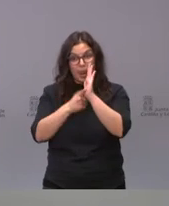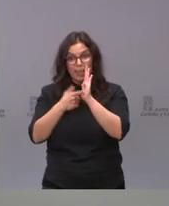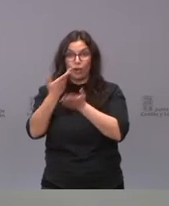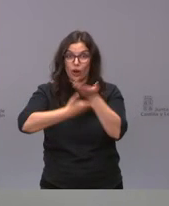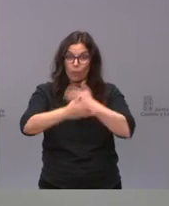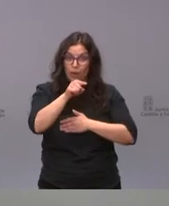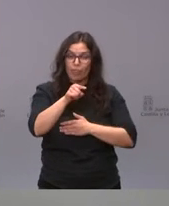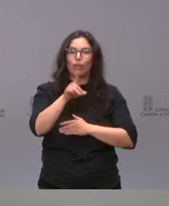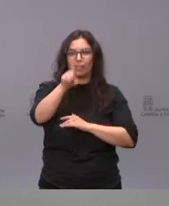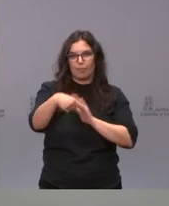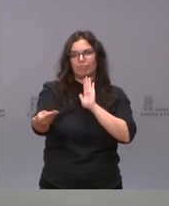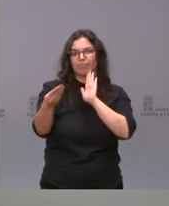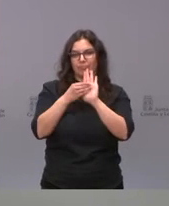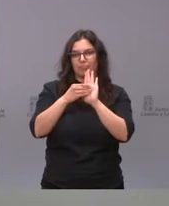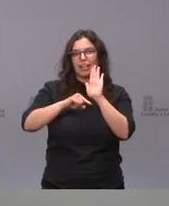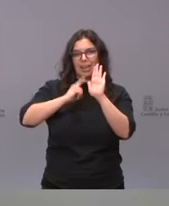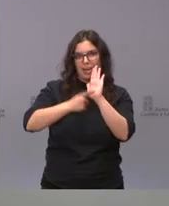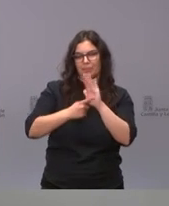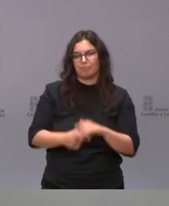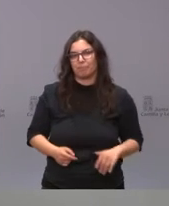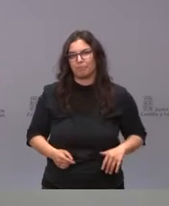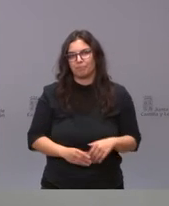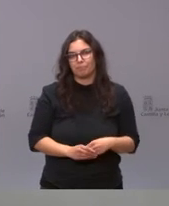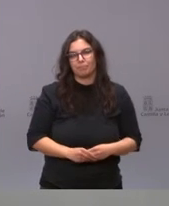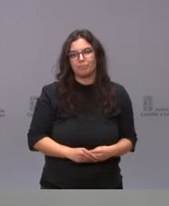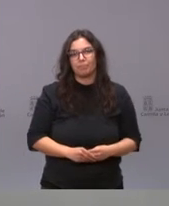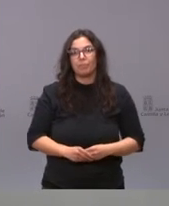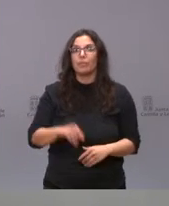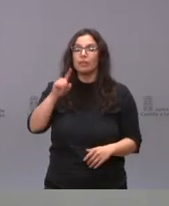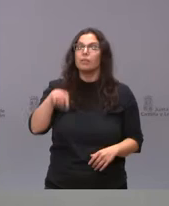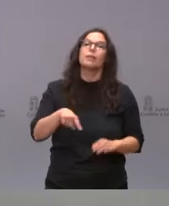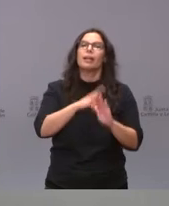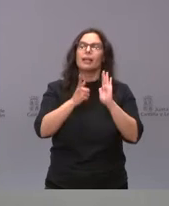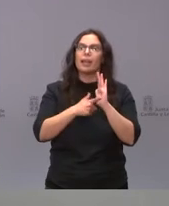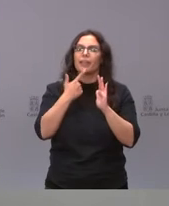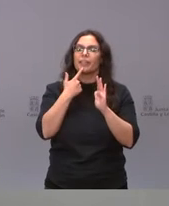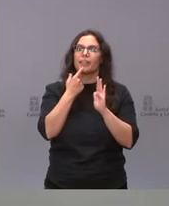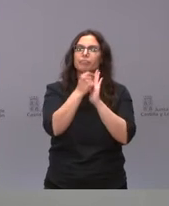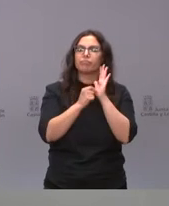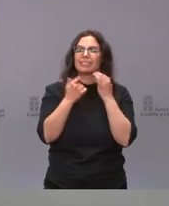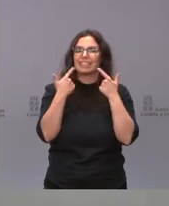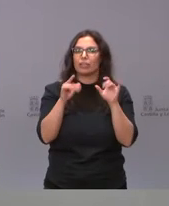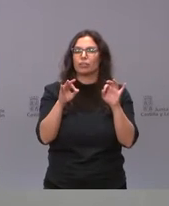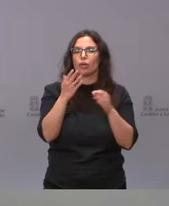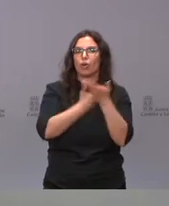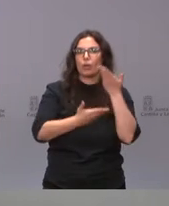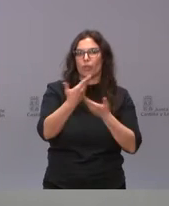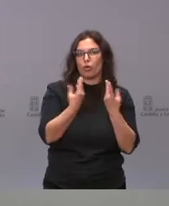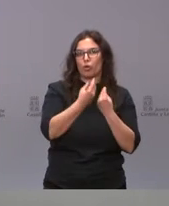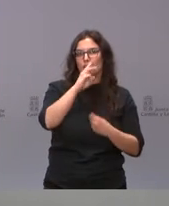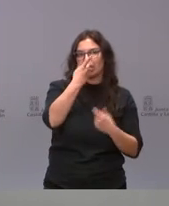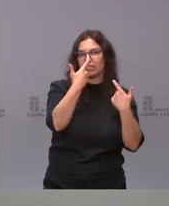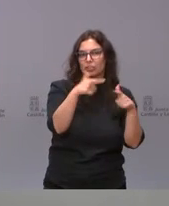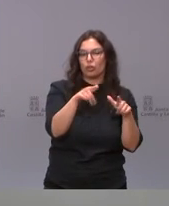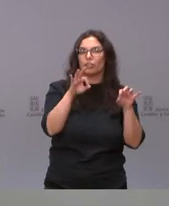colaboración, ese tipo de participación. La ley a la vez establece la sección de colaboración con el tercer sector del